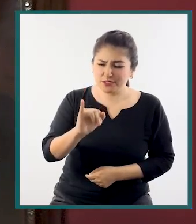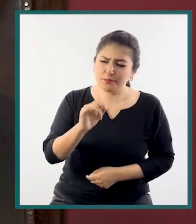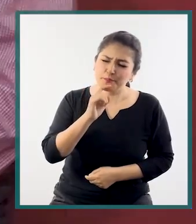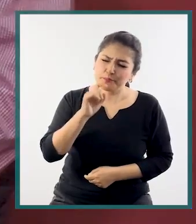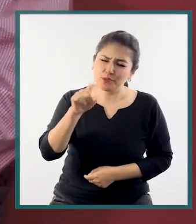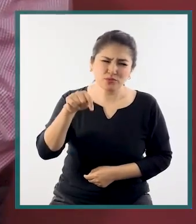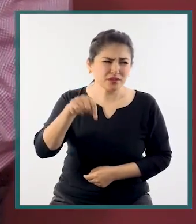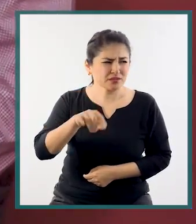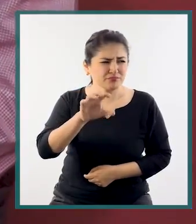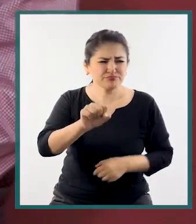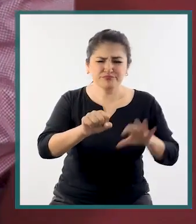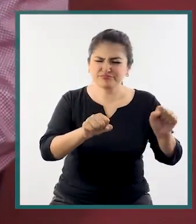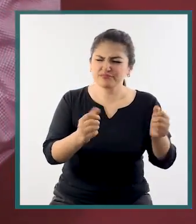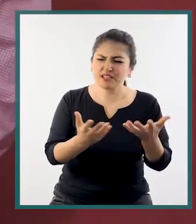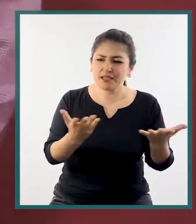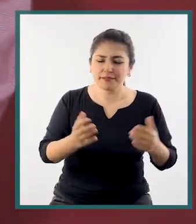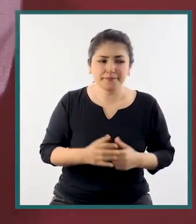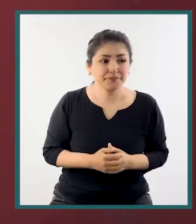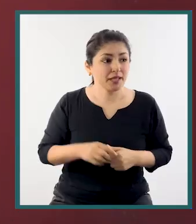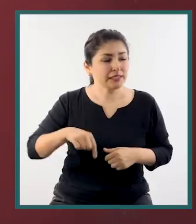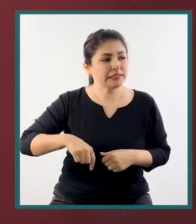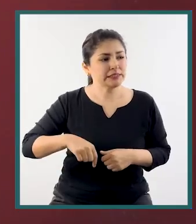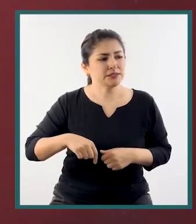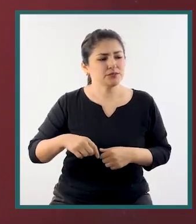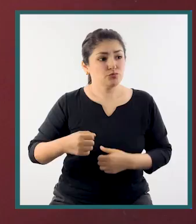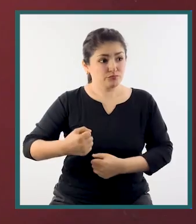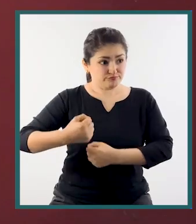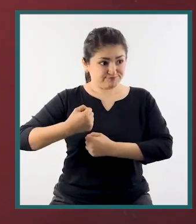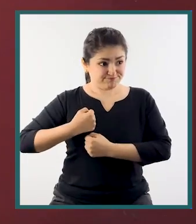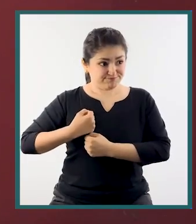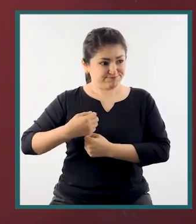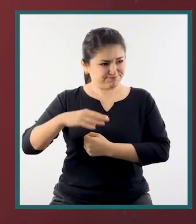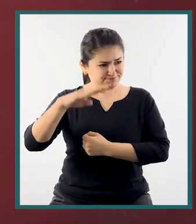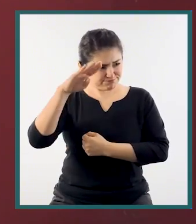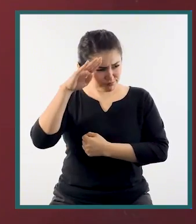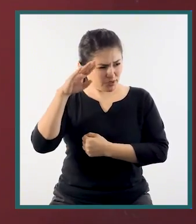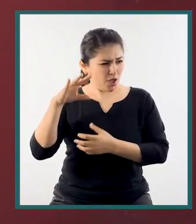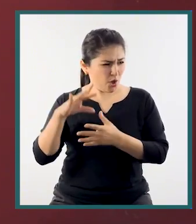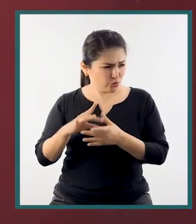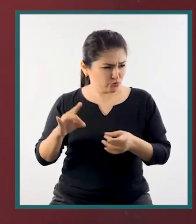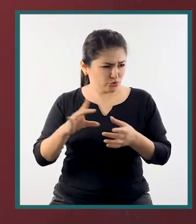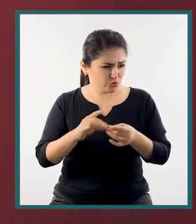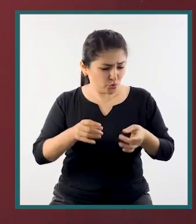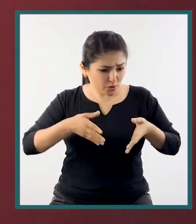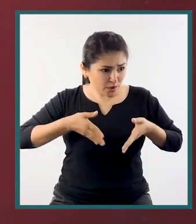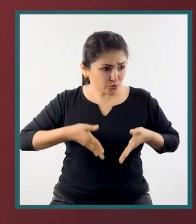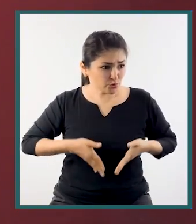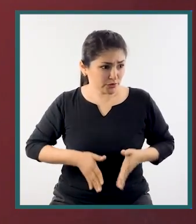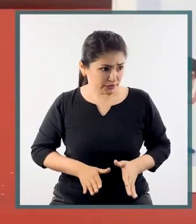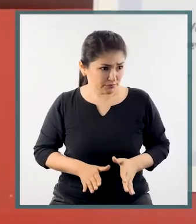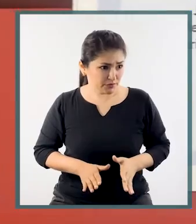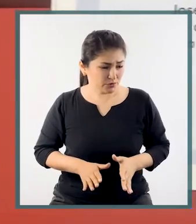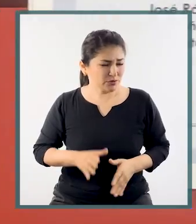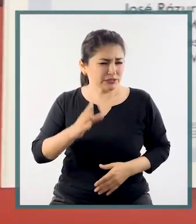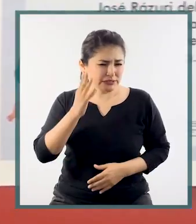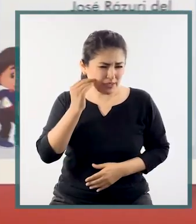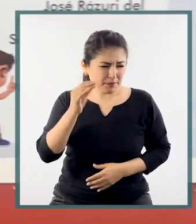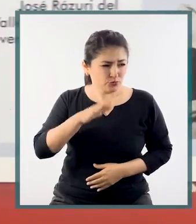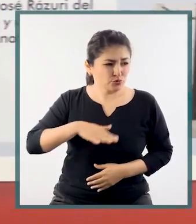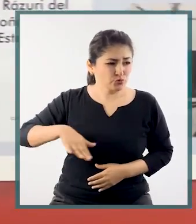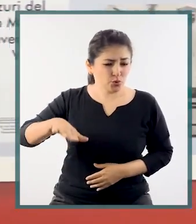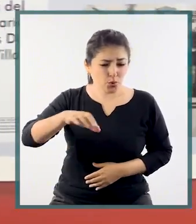Razuri. ¿Qué cosas podemos encontrar aquí? Está su legajo militar, su historia desde que nació.